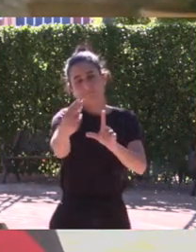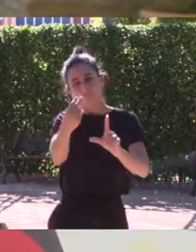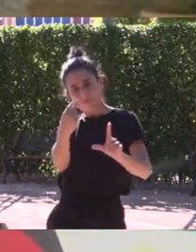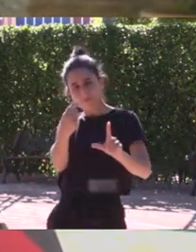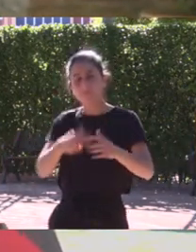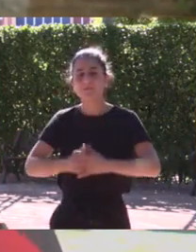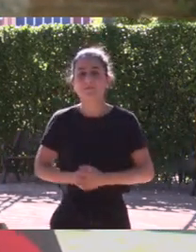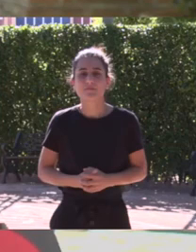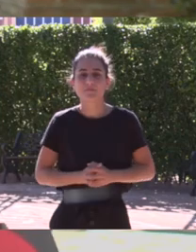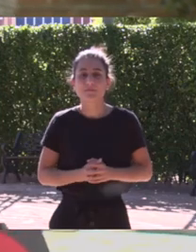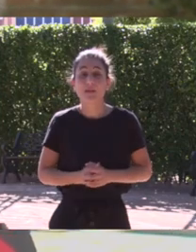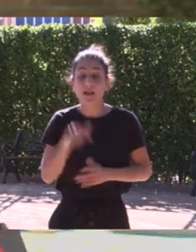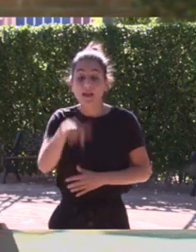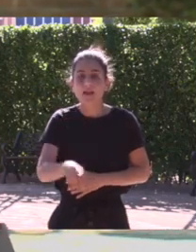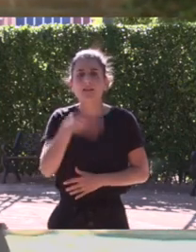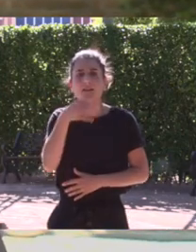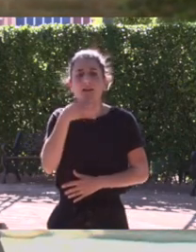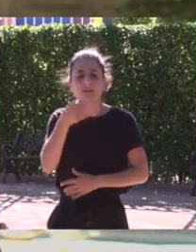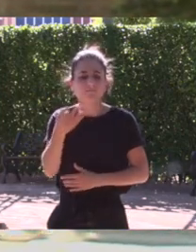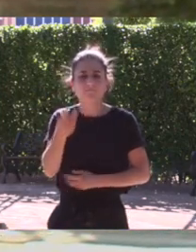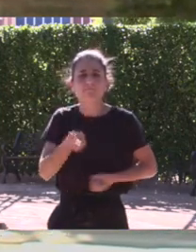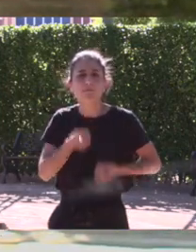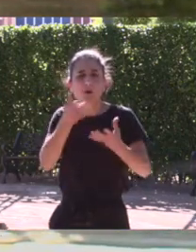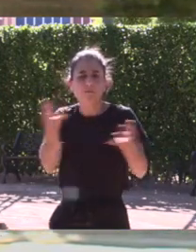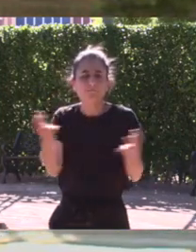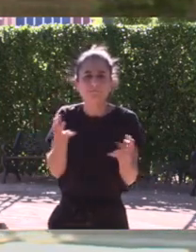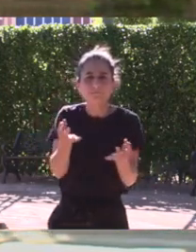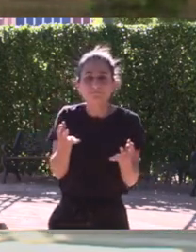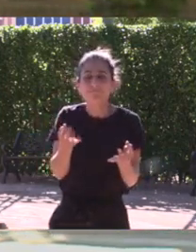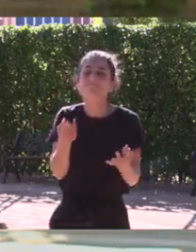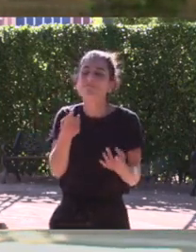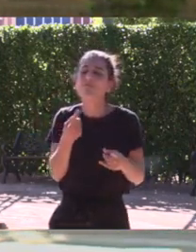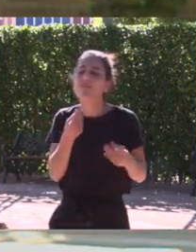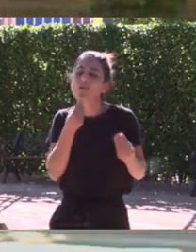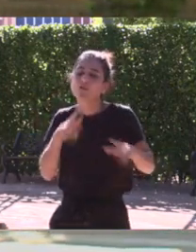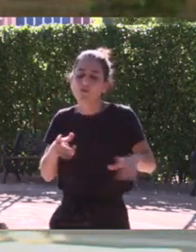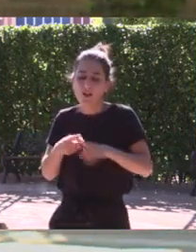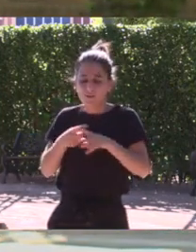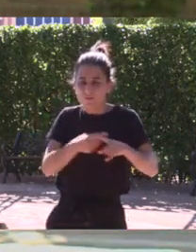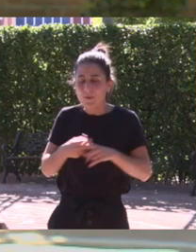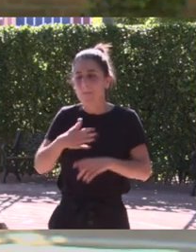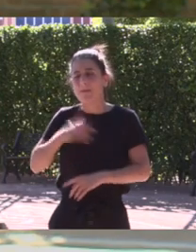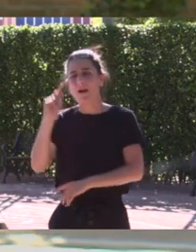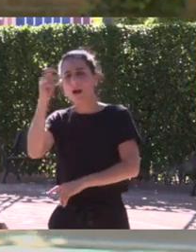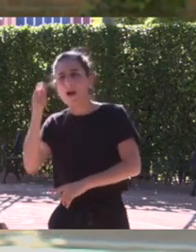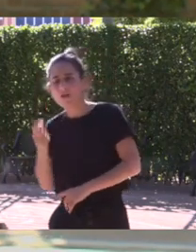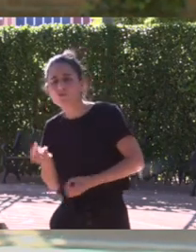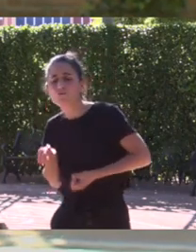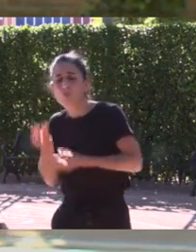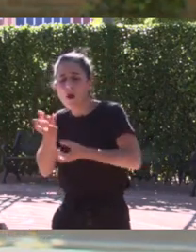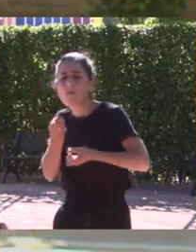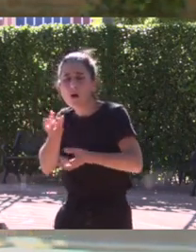de YouTube. Esta tarde voy a compartir con todos vosotros mis éxitos,